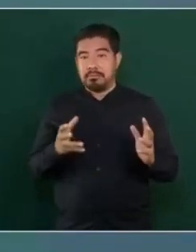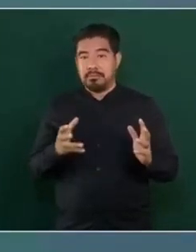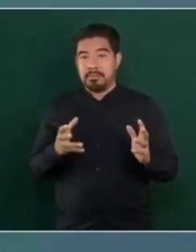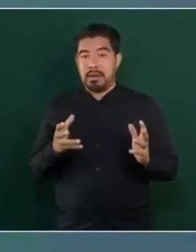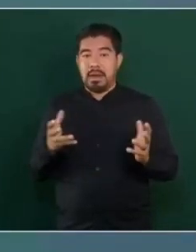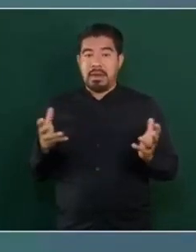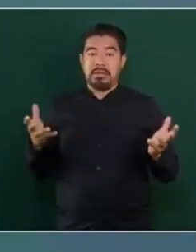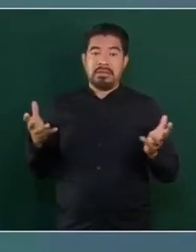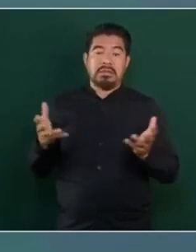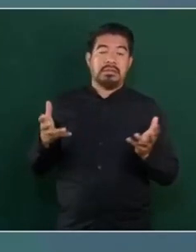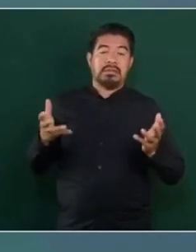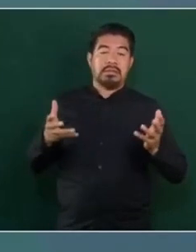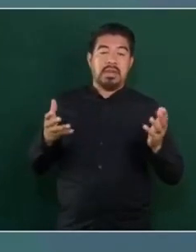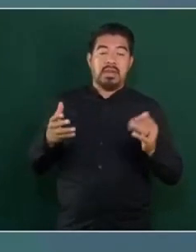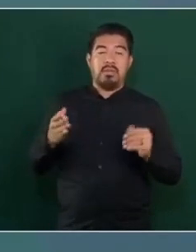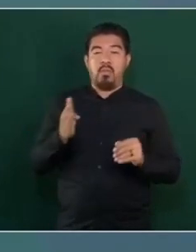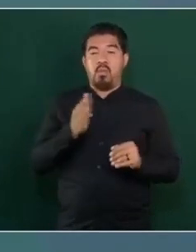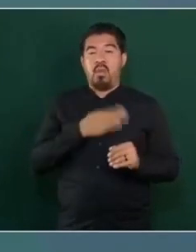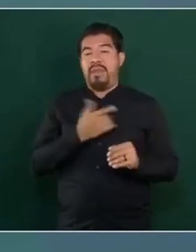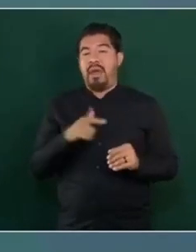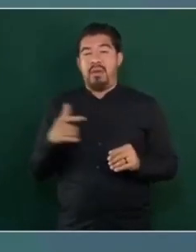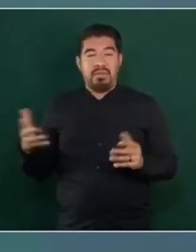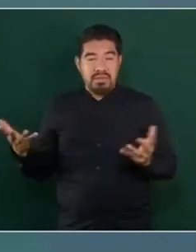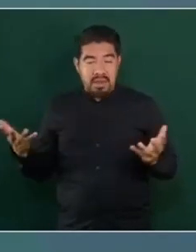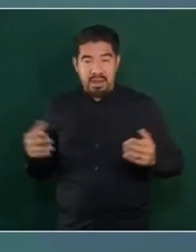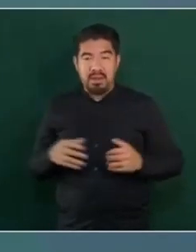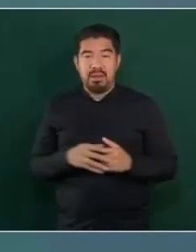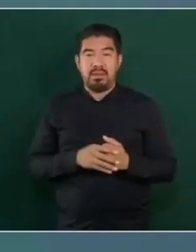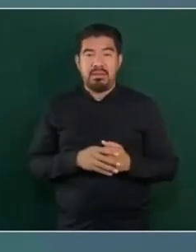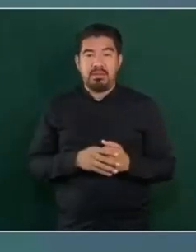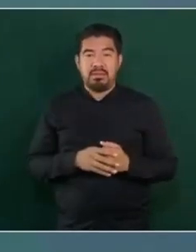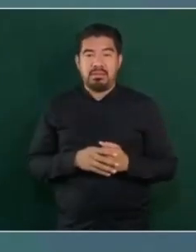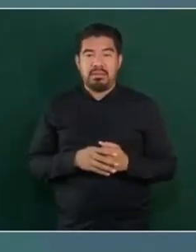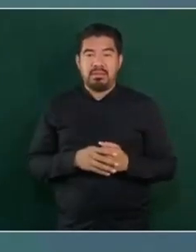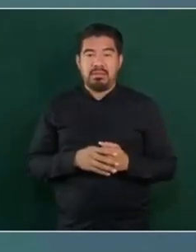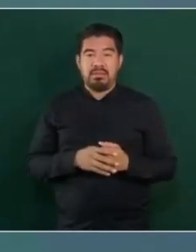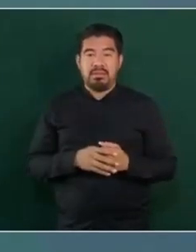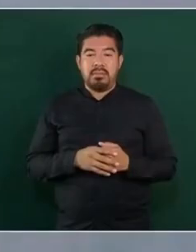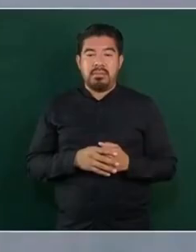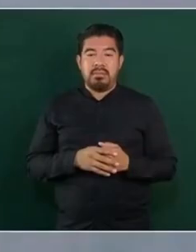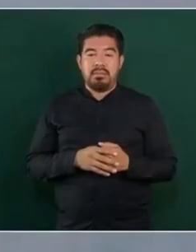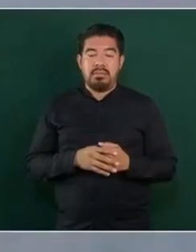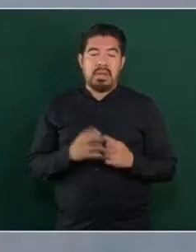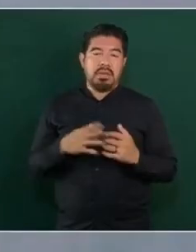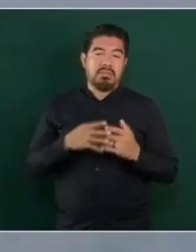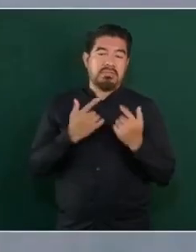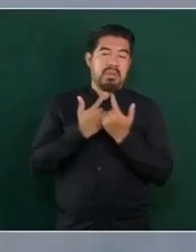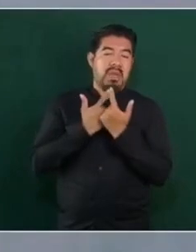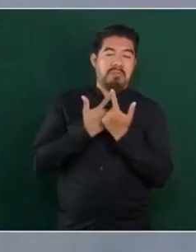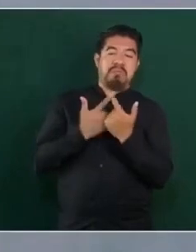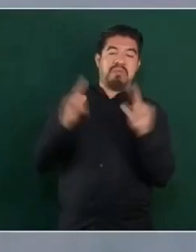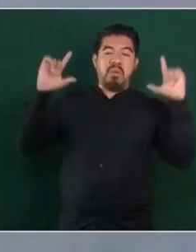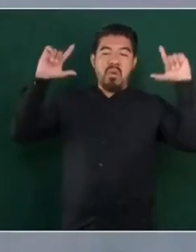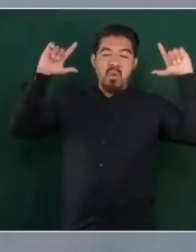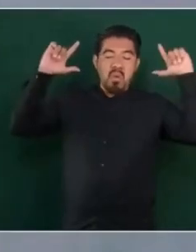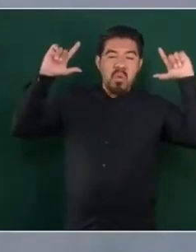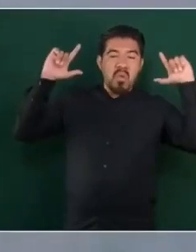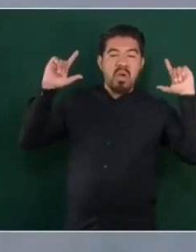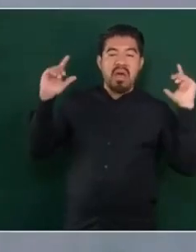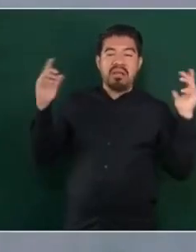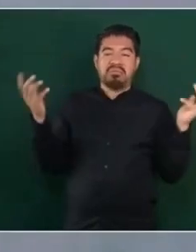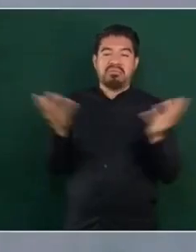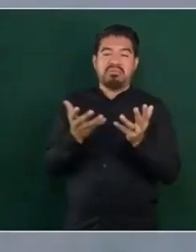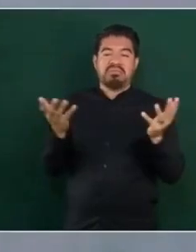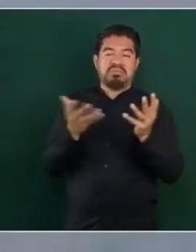destrampe y